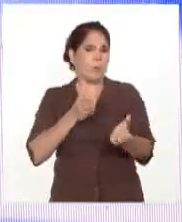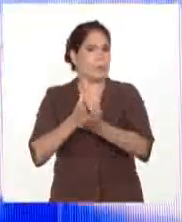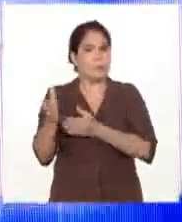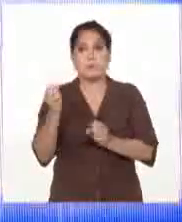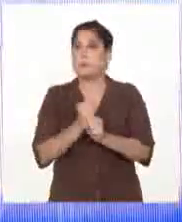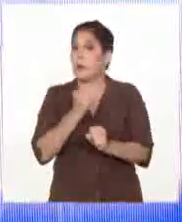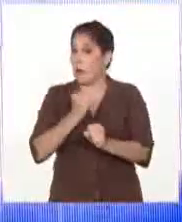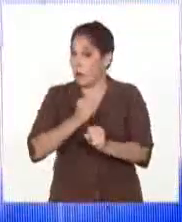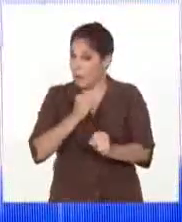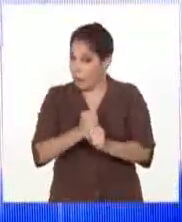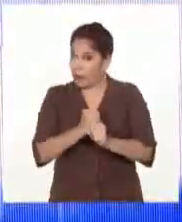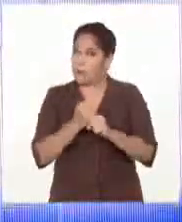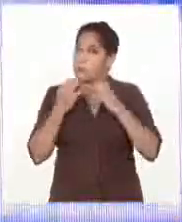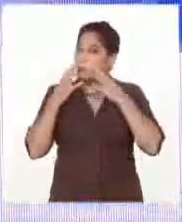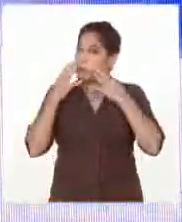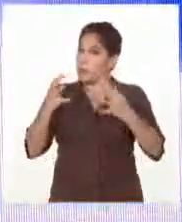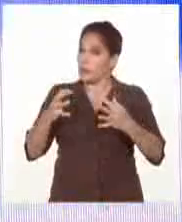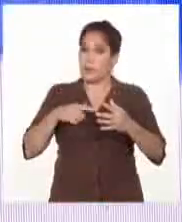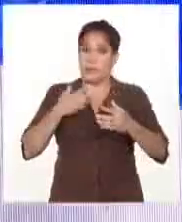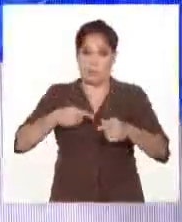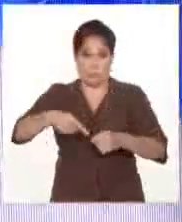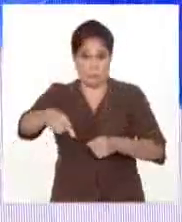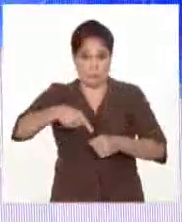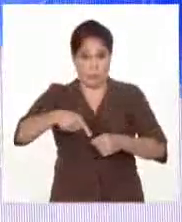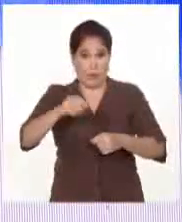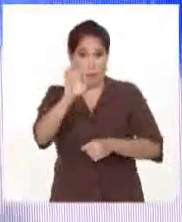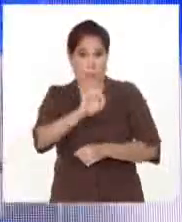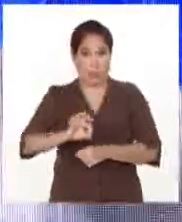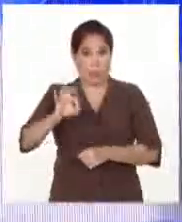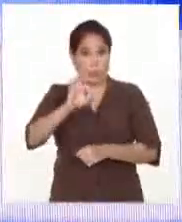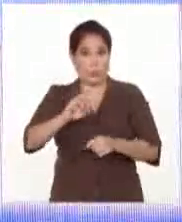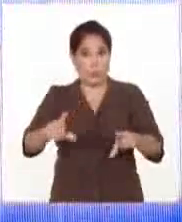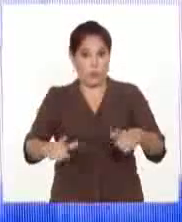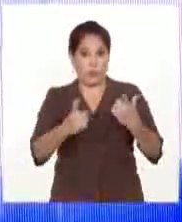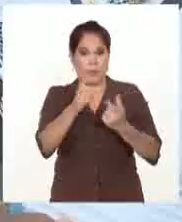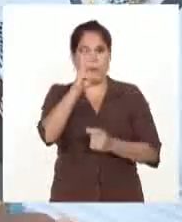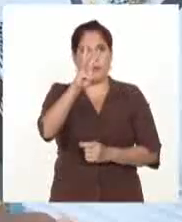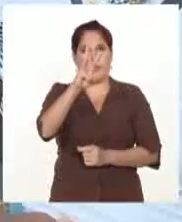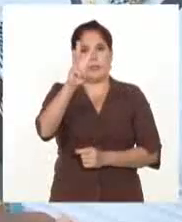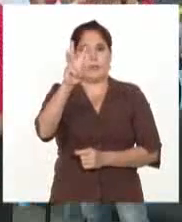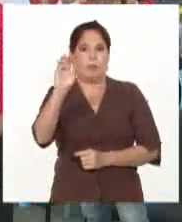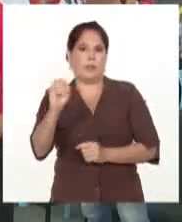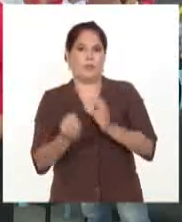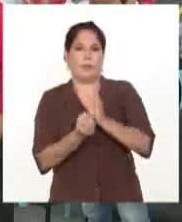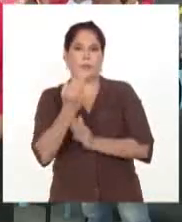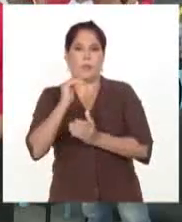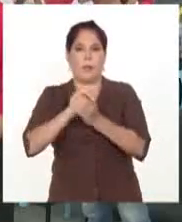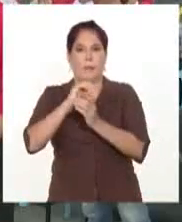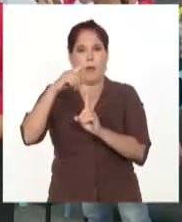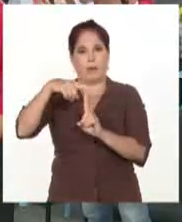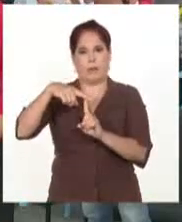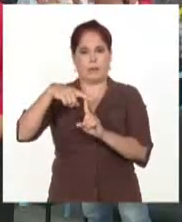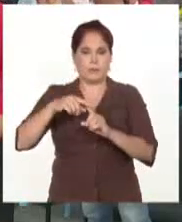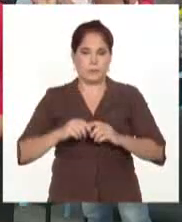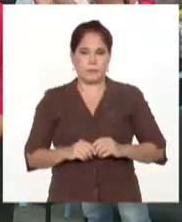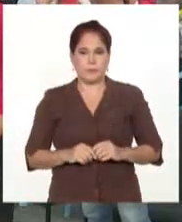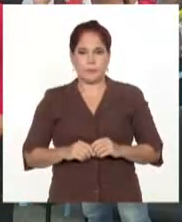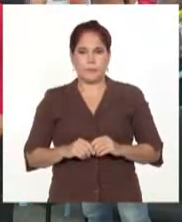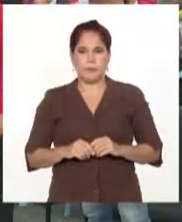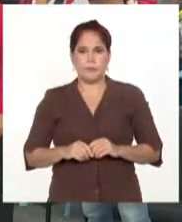por la ciudad, que celebrará en el venidero octubre su aniversario 330 de fundada. Maya Hernández, Canal Cubano de